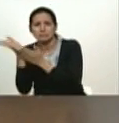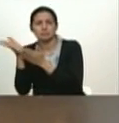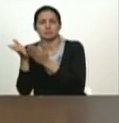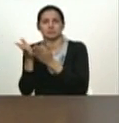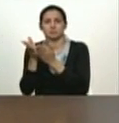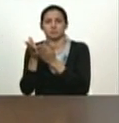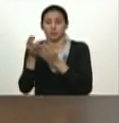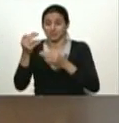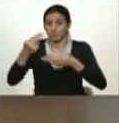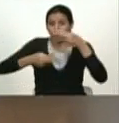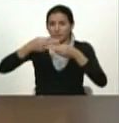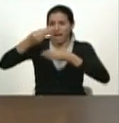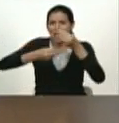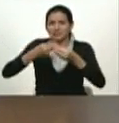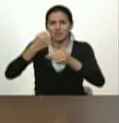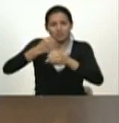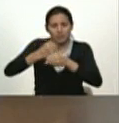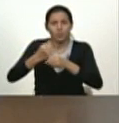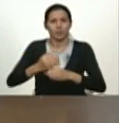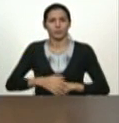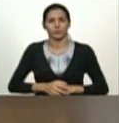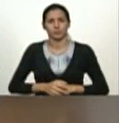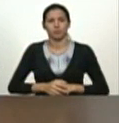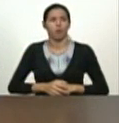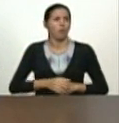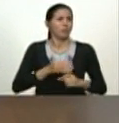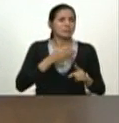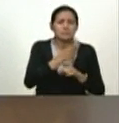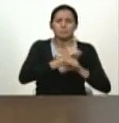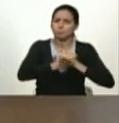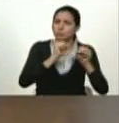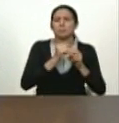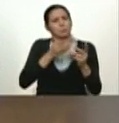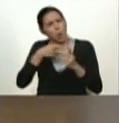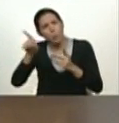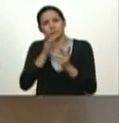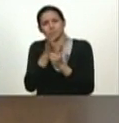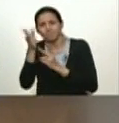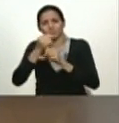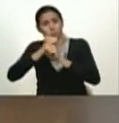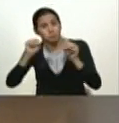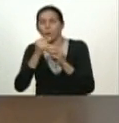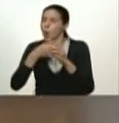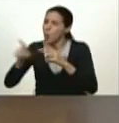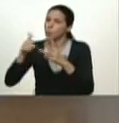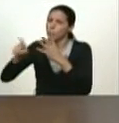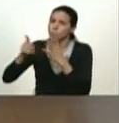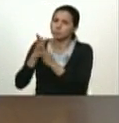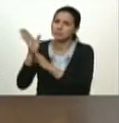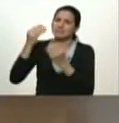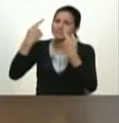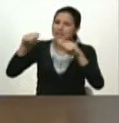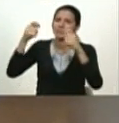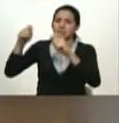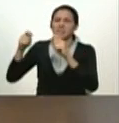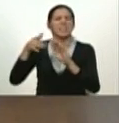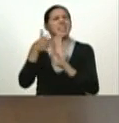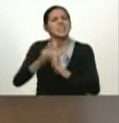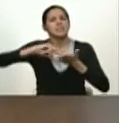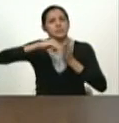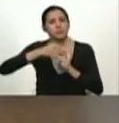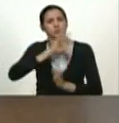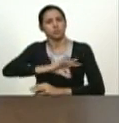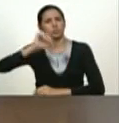uno y otro canal de atención ¿qué es el socialismo en lo espiritual y en lo político?